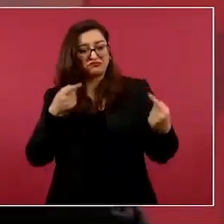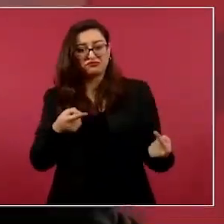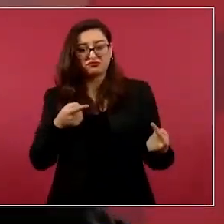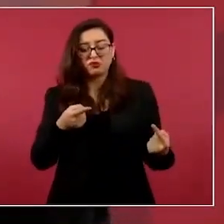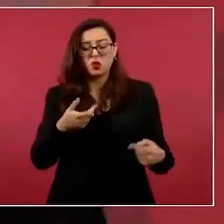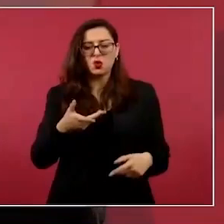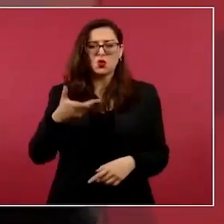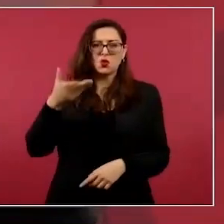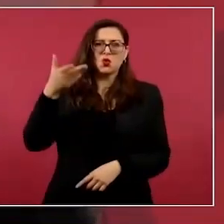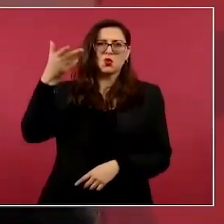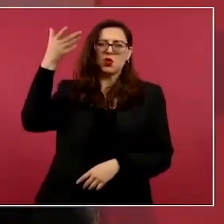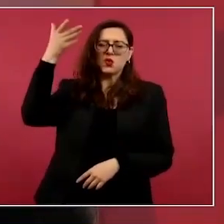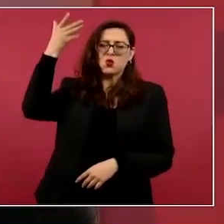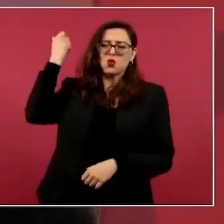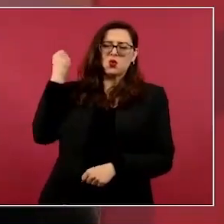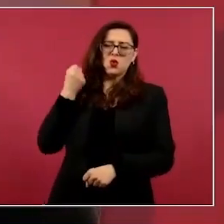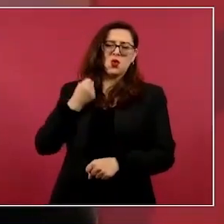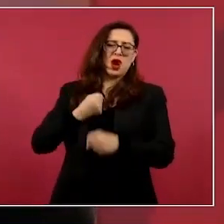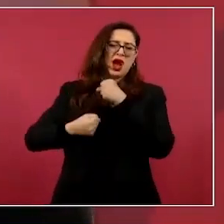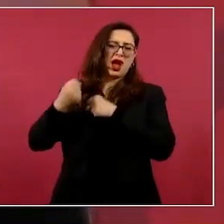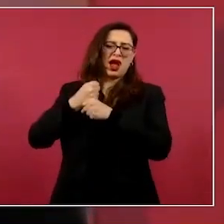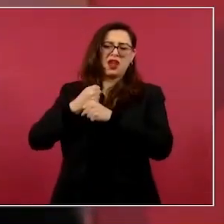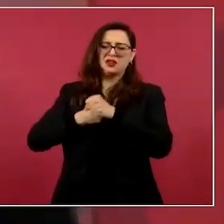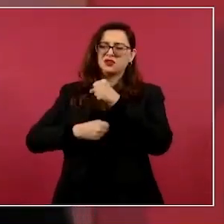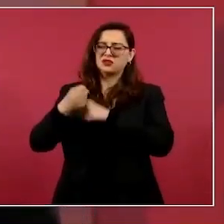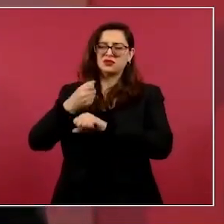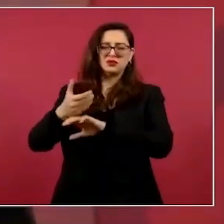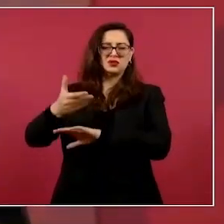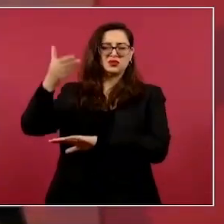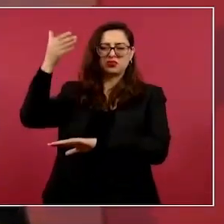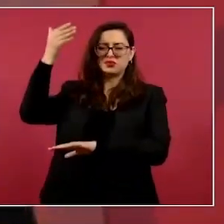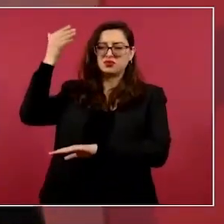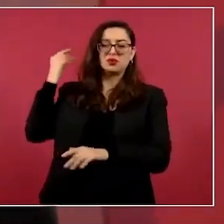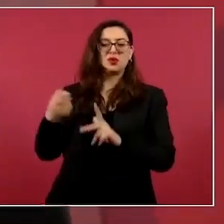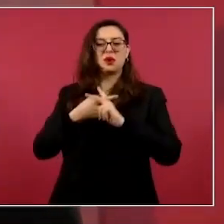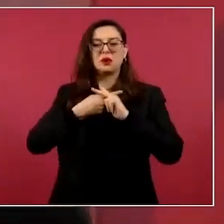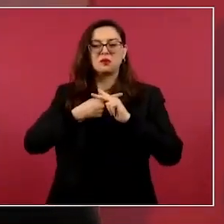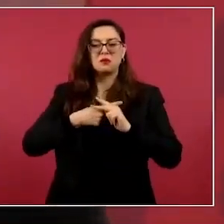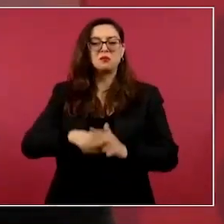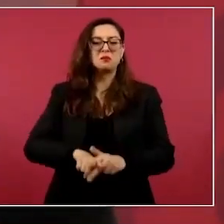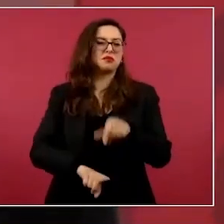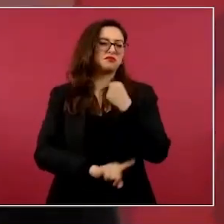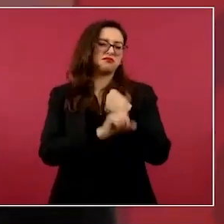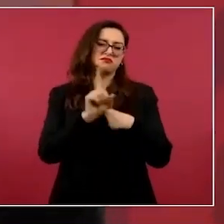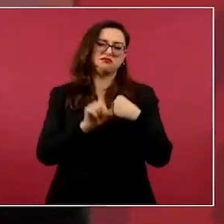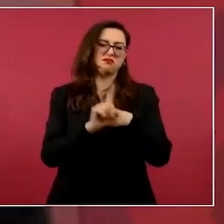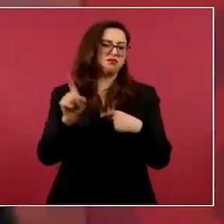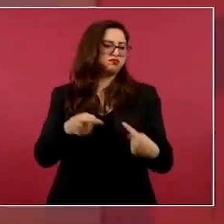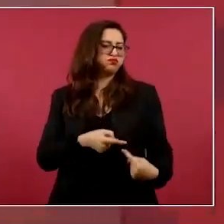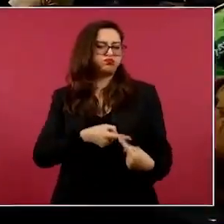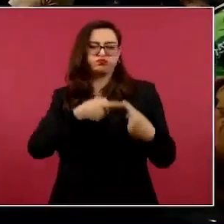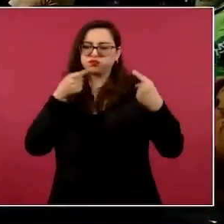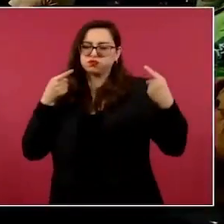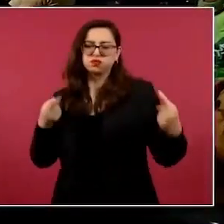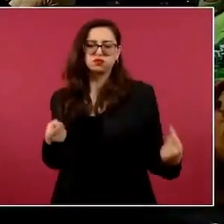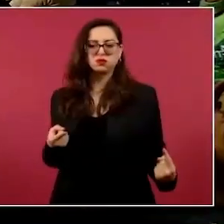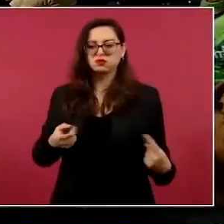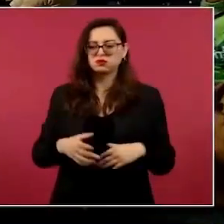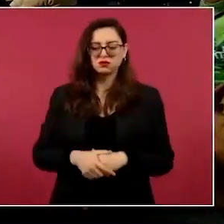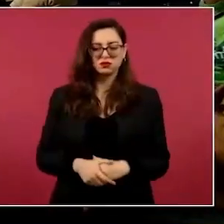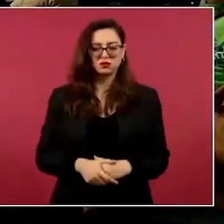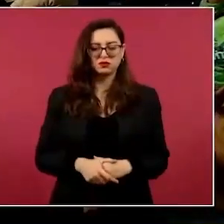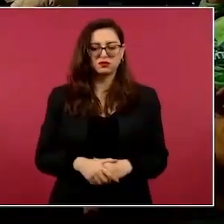porque dicen, es que se